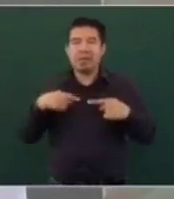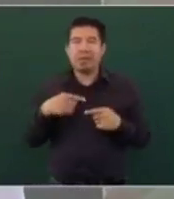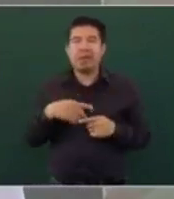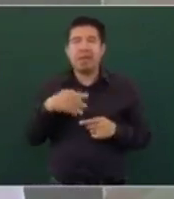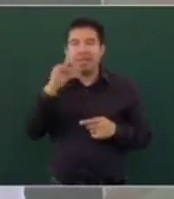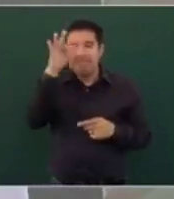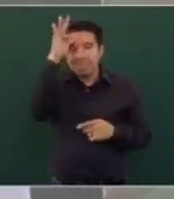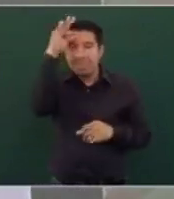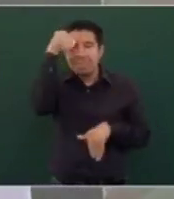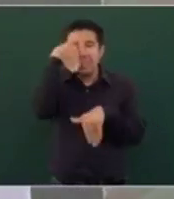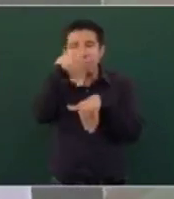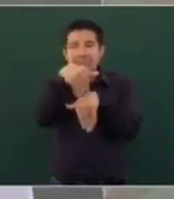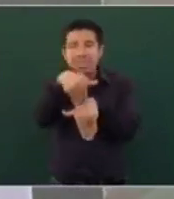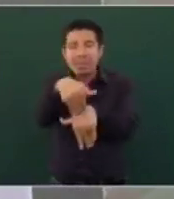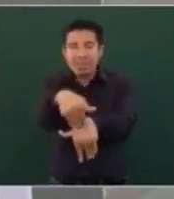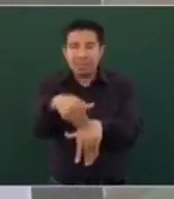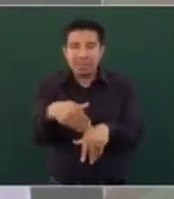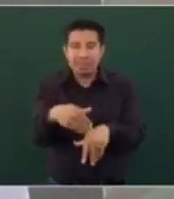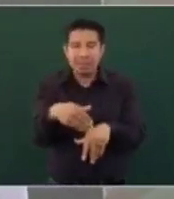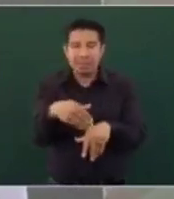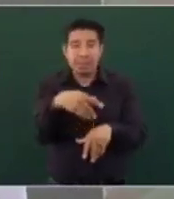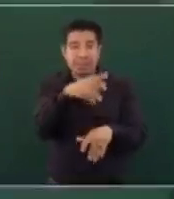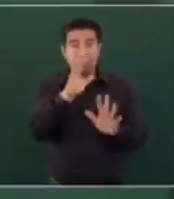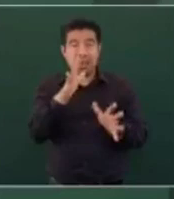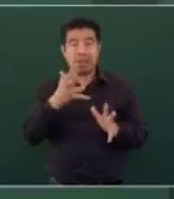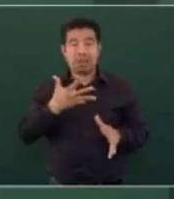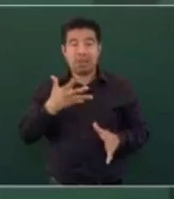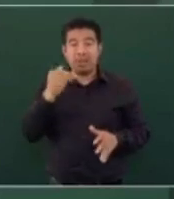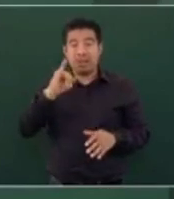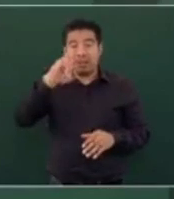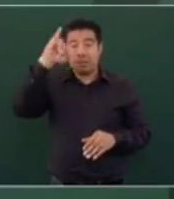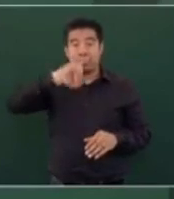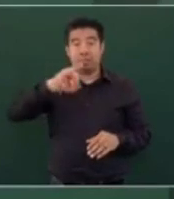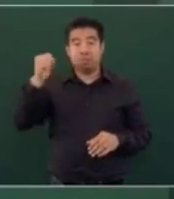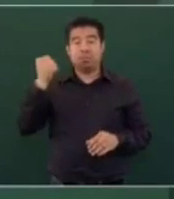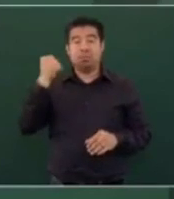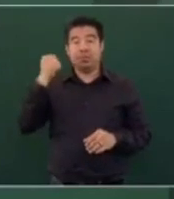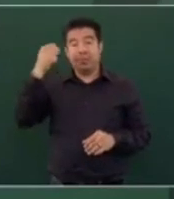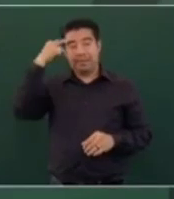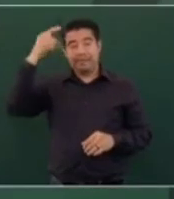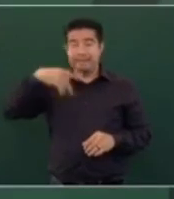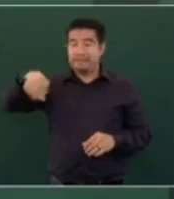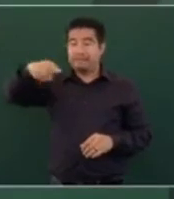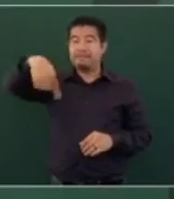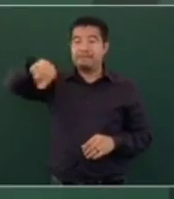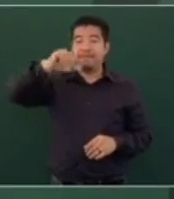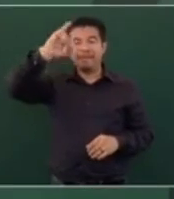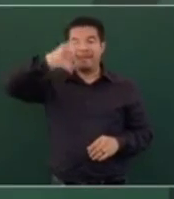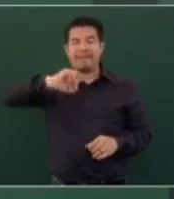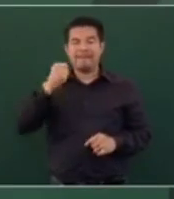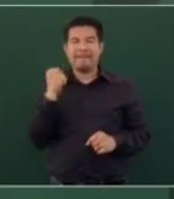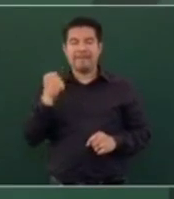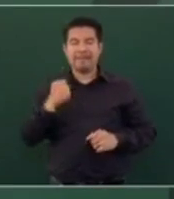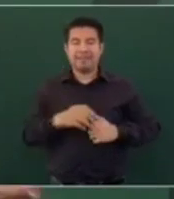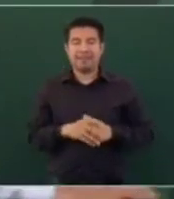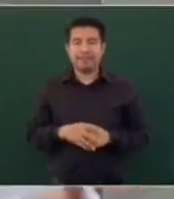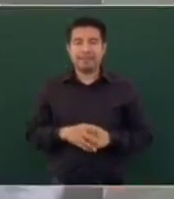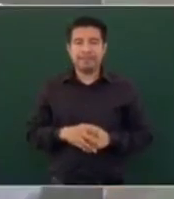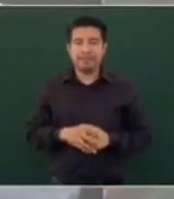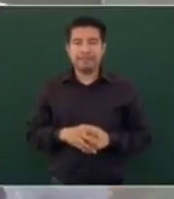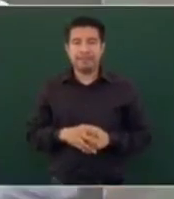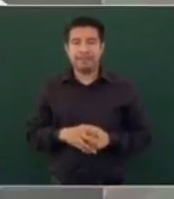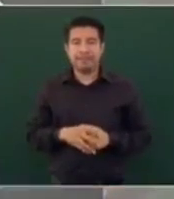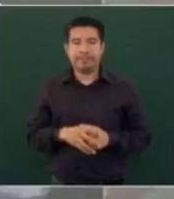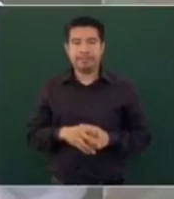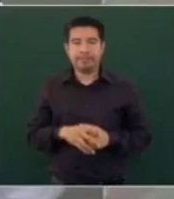ahí están los jefes del bloque conservador, que fueron los